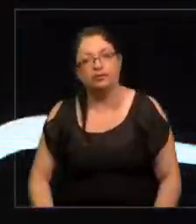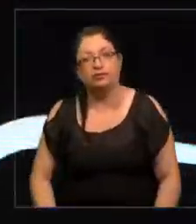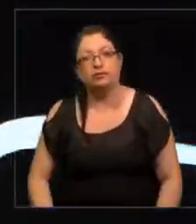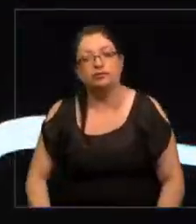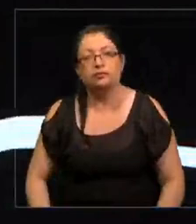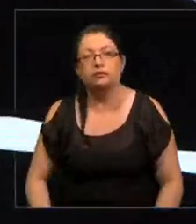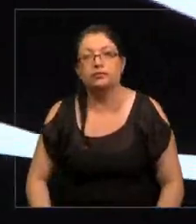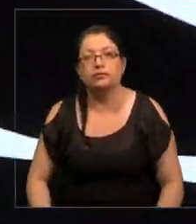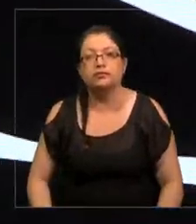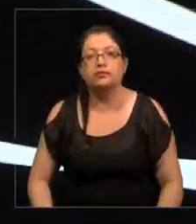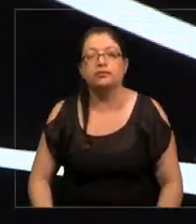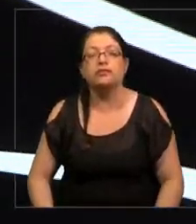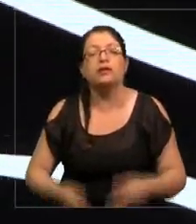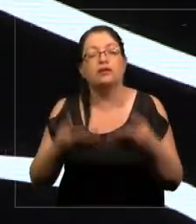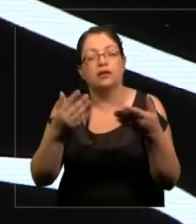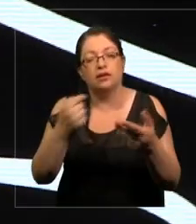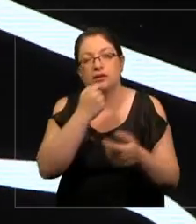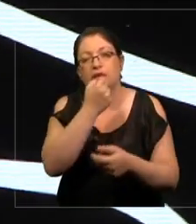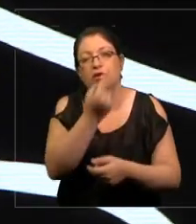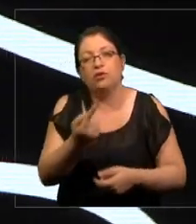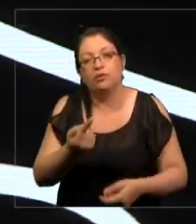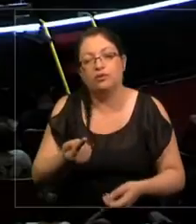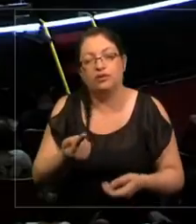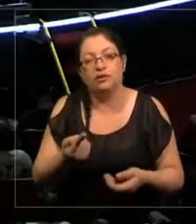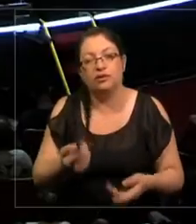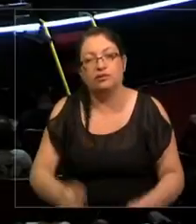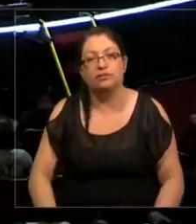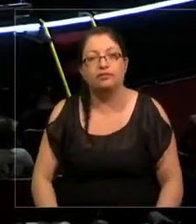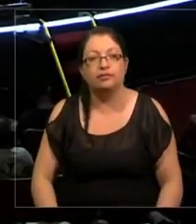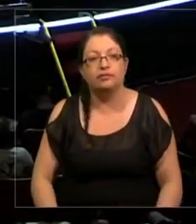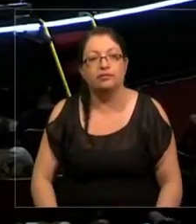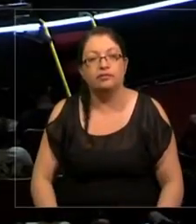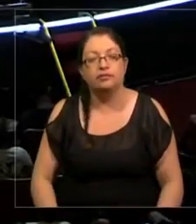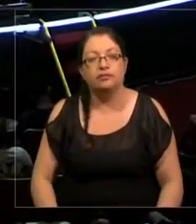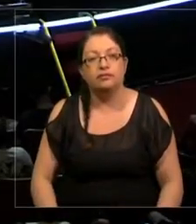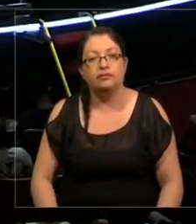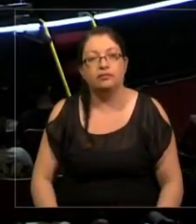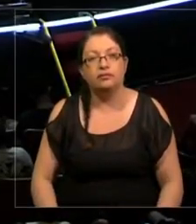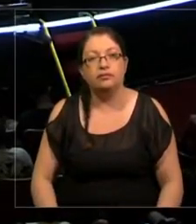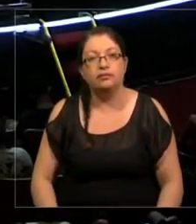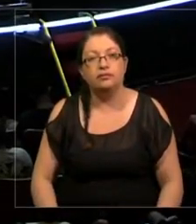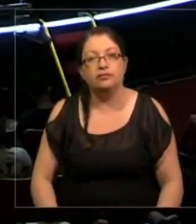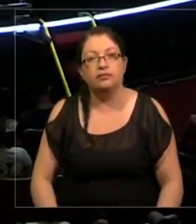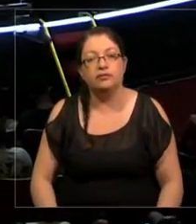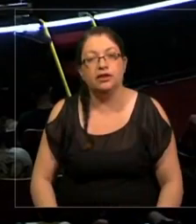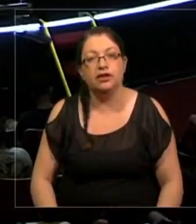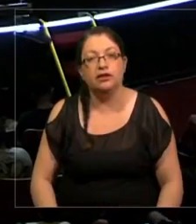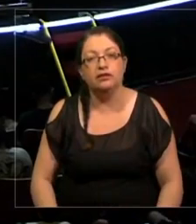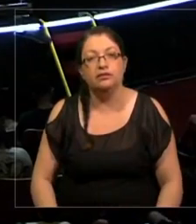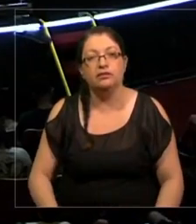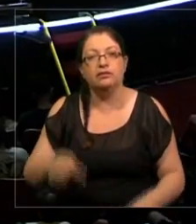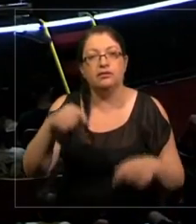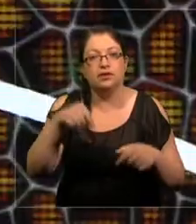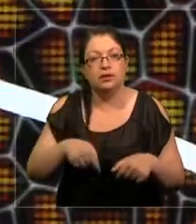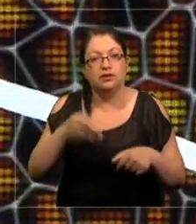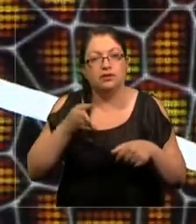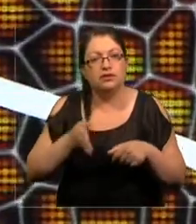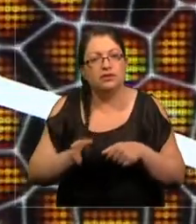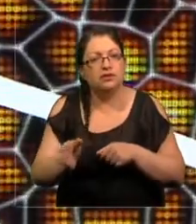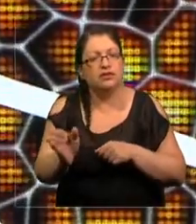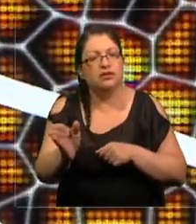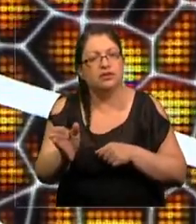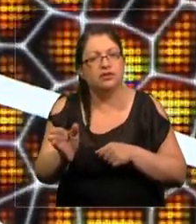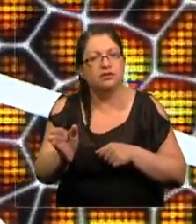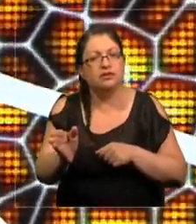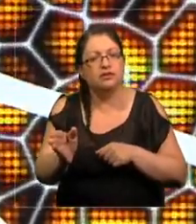Y la pregunta es, ¿esto es sostenible, concebiblemente? ¿Qué tenemos que